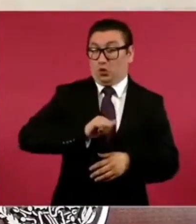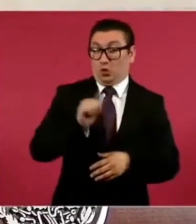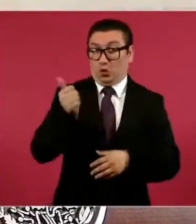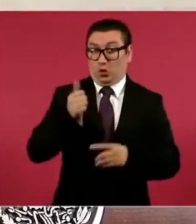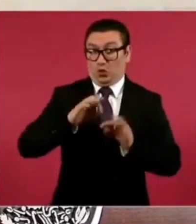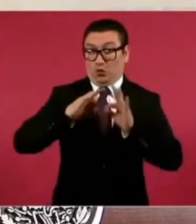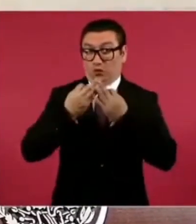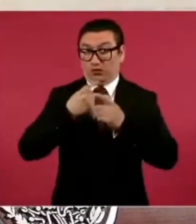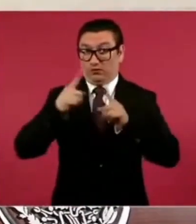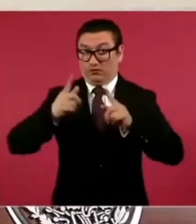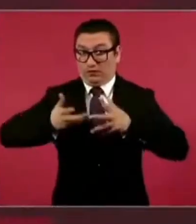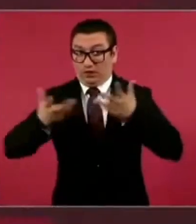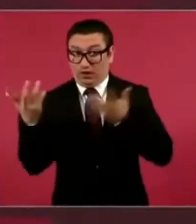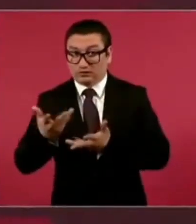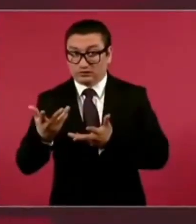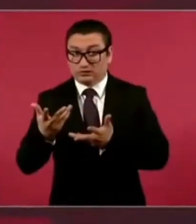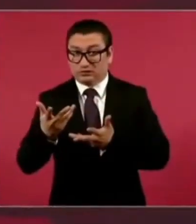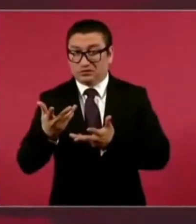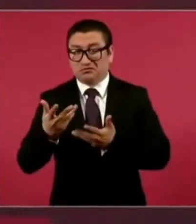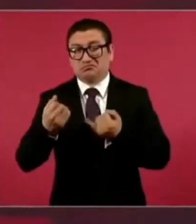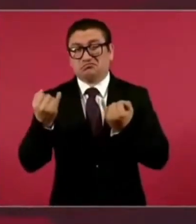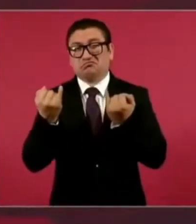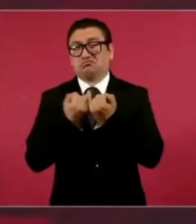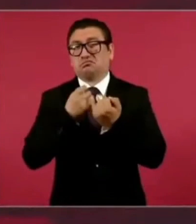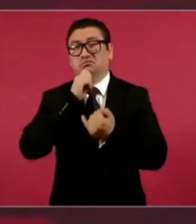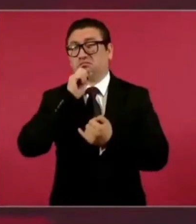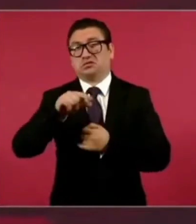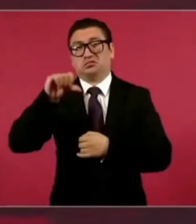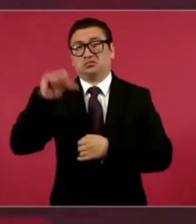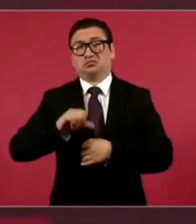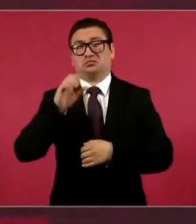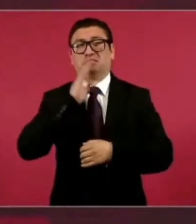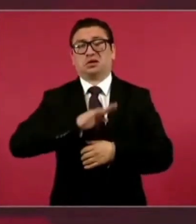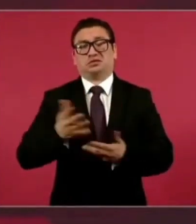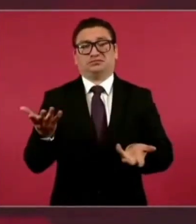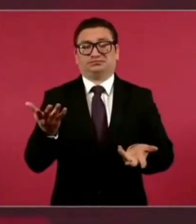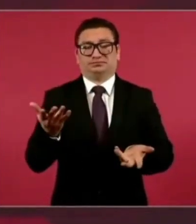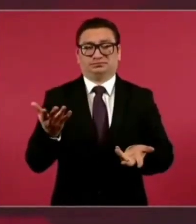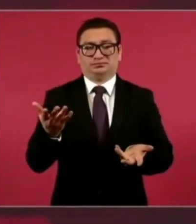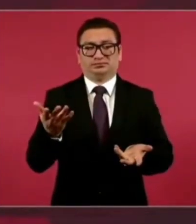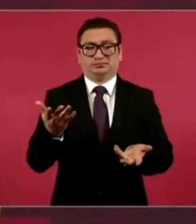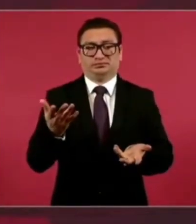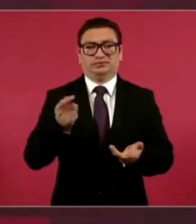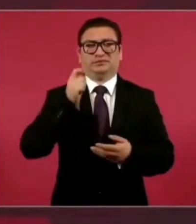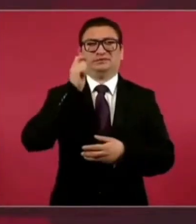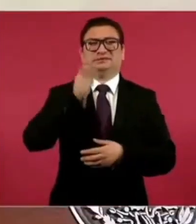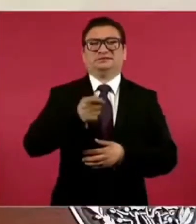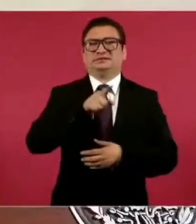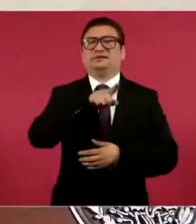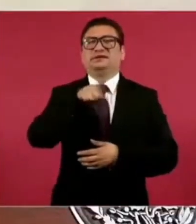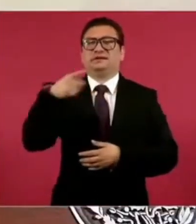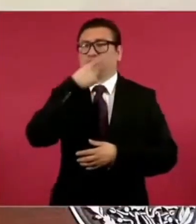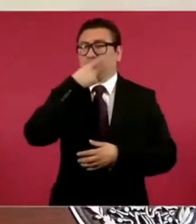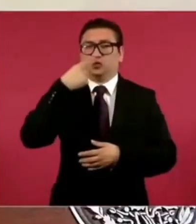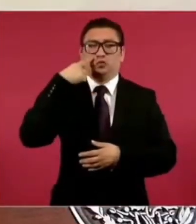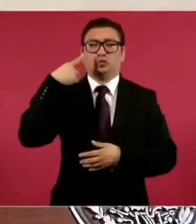también no les va a gustar nada.